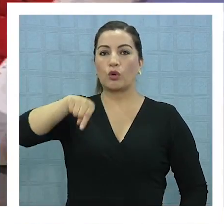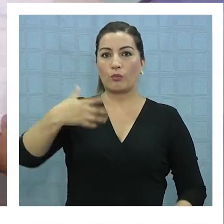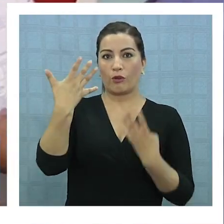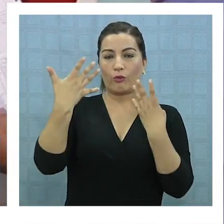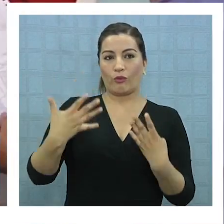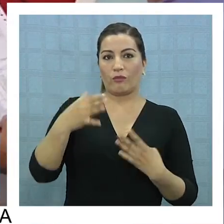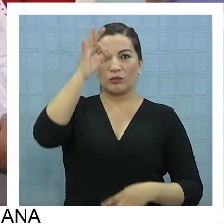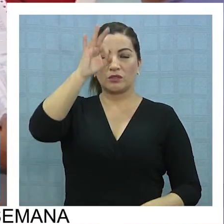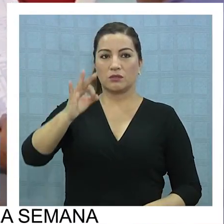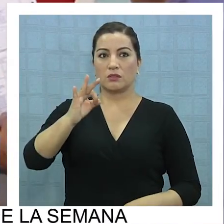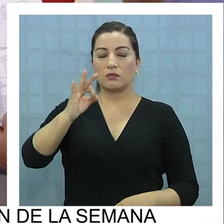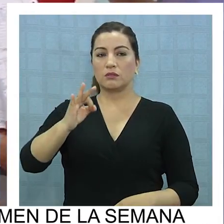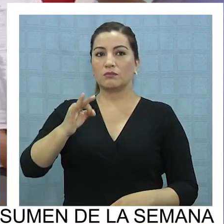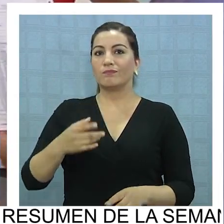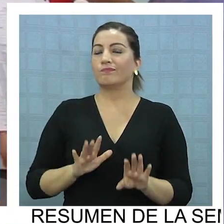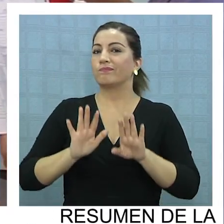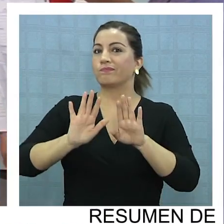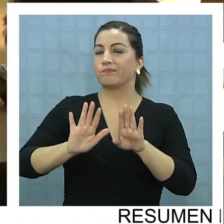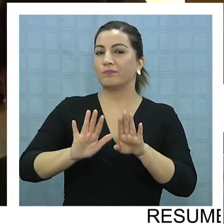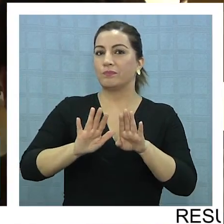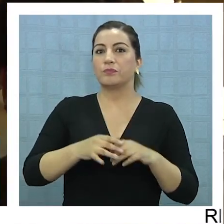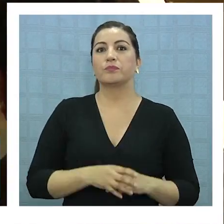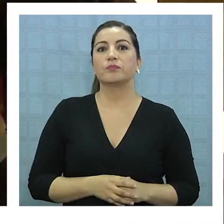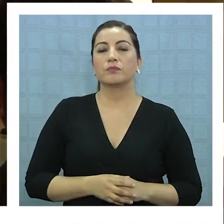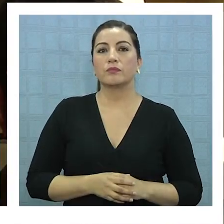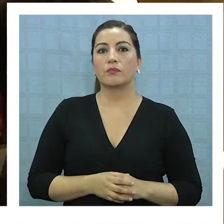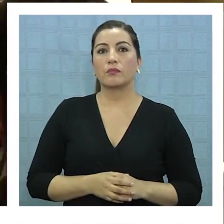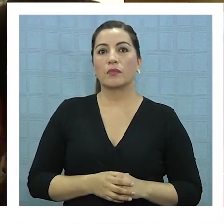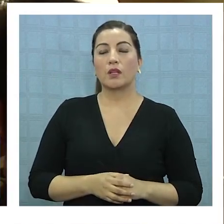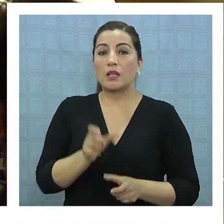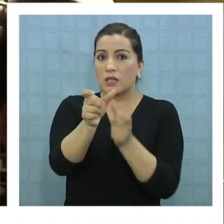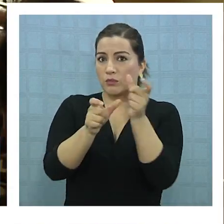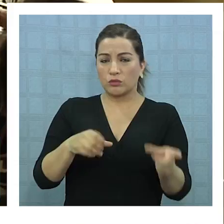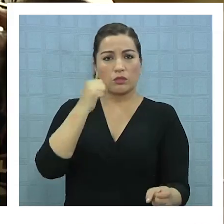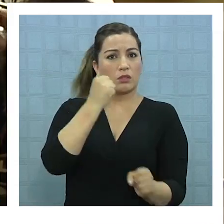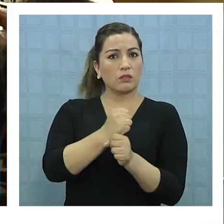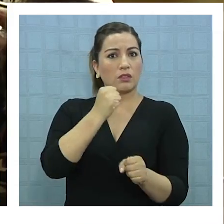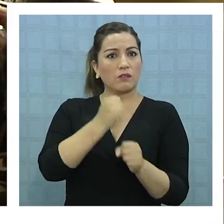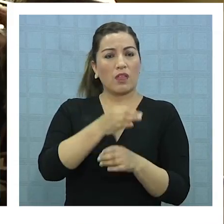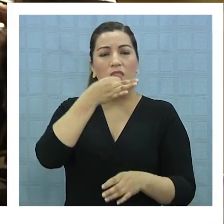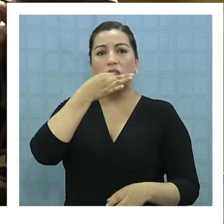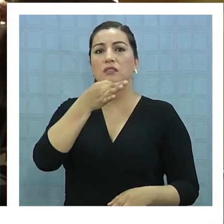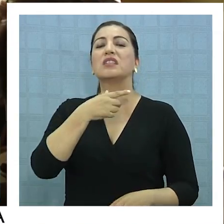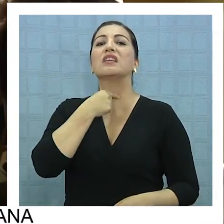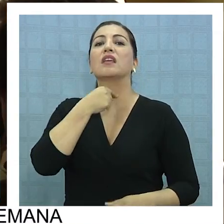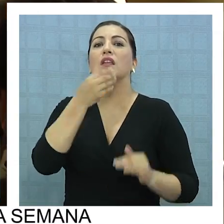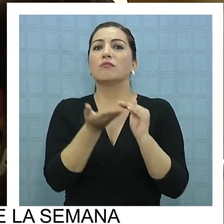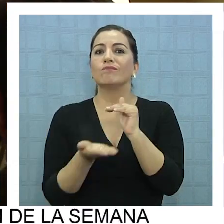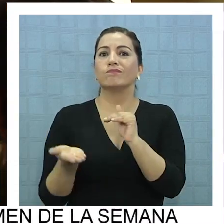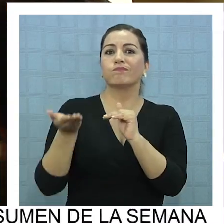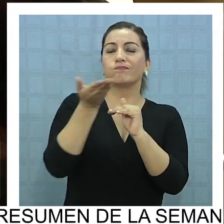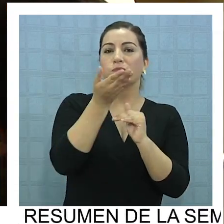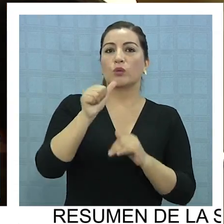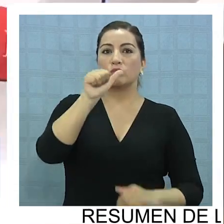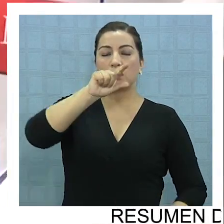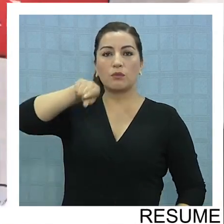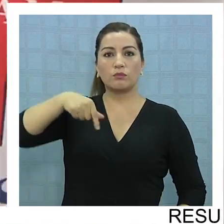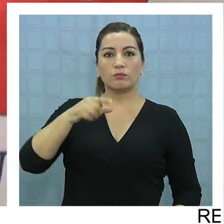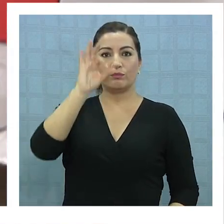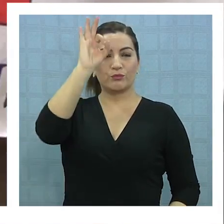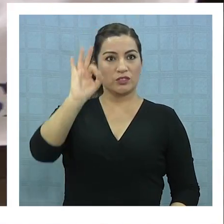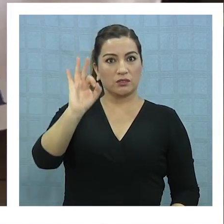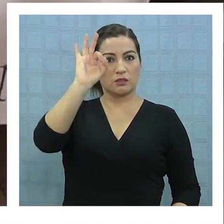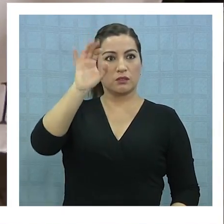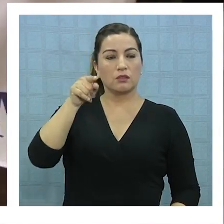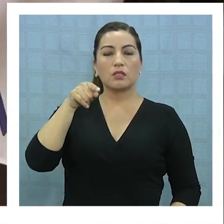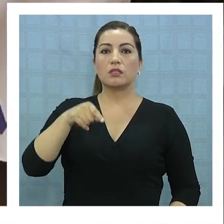ofrecido por el Ejecutivo. Los trabajadores plantearon un reajuste de 6%, que luego de conversaciones de la mesa público